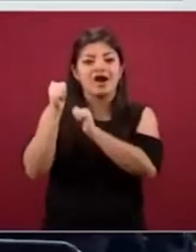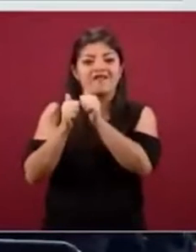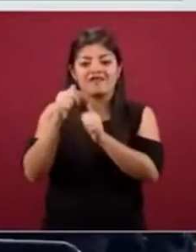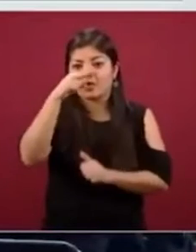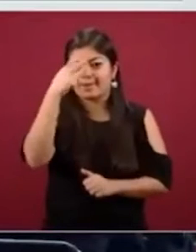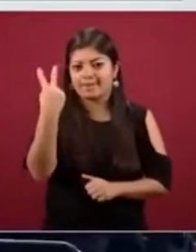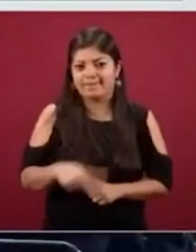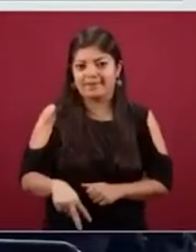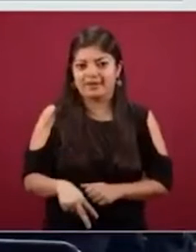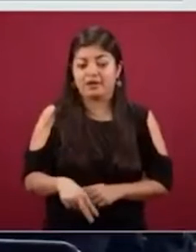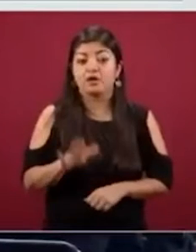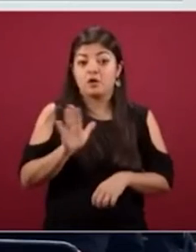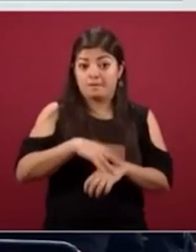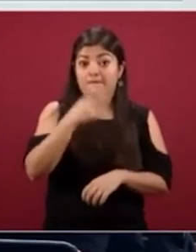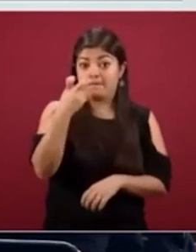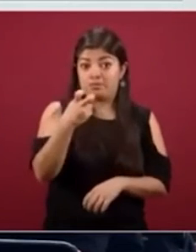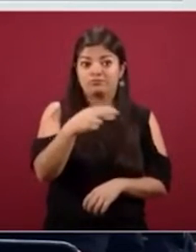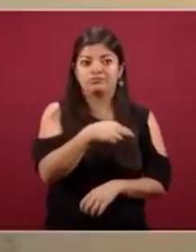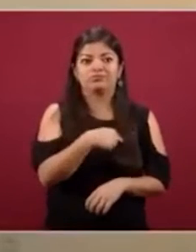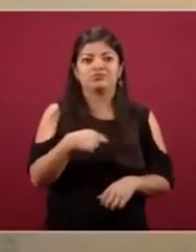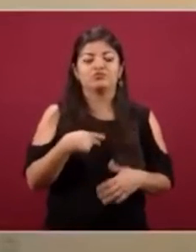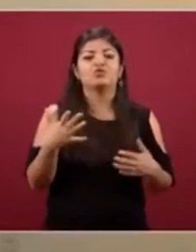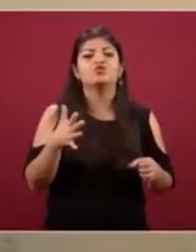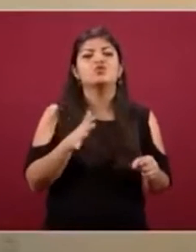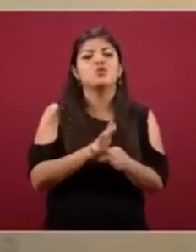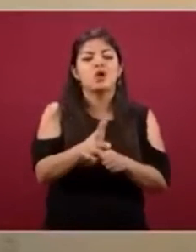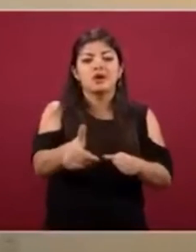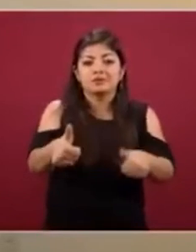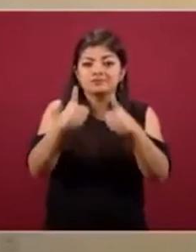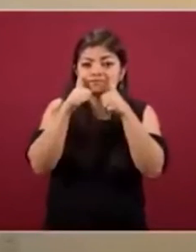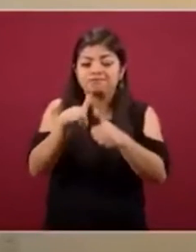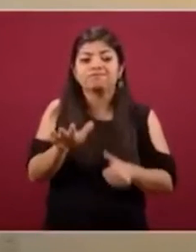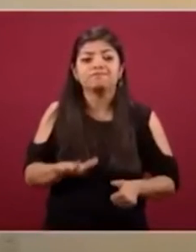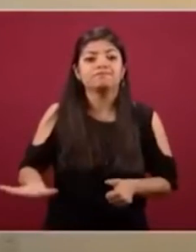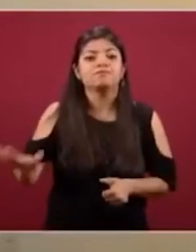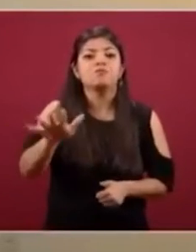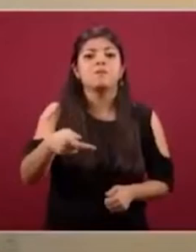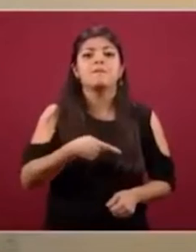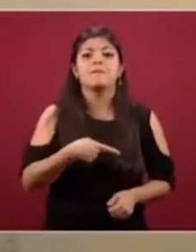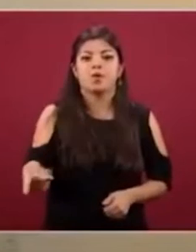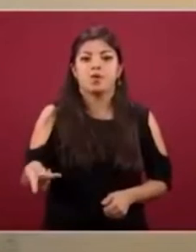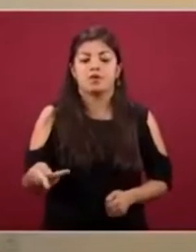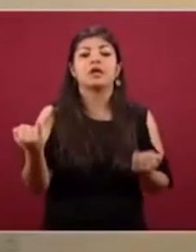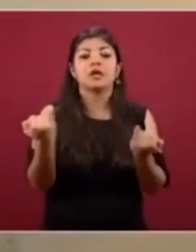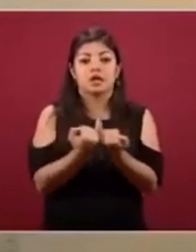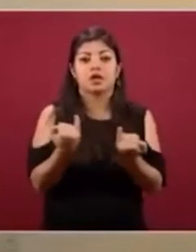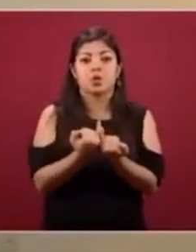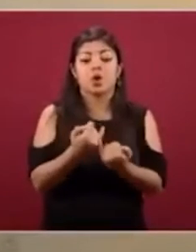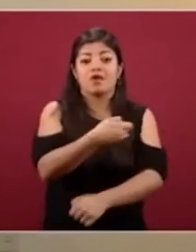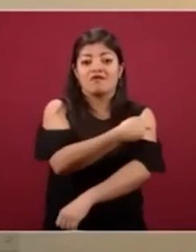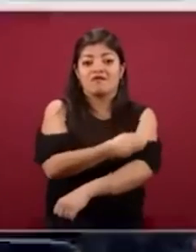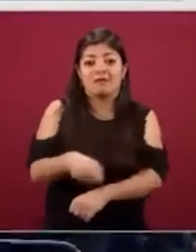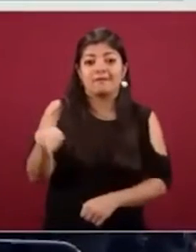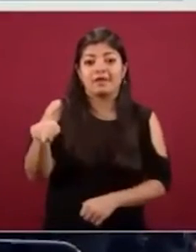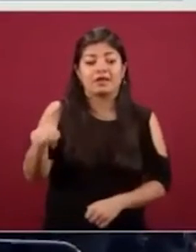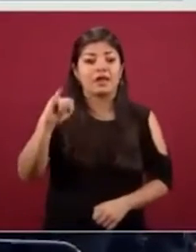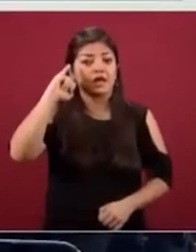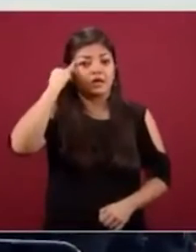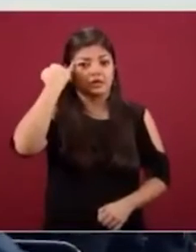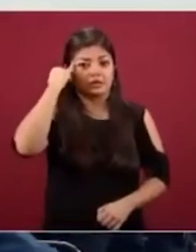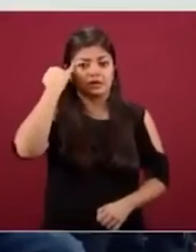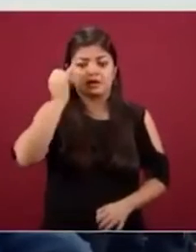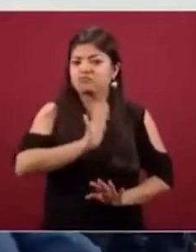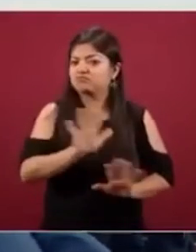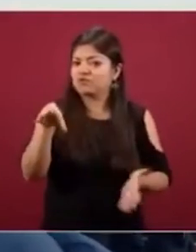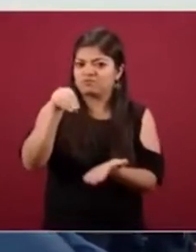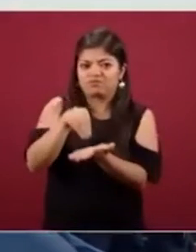de manera prioritaria a los hogares pobres y a las familias indígenas. Y eso quedó asentado